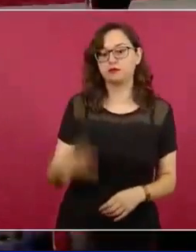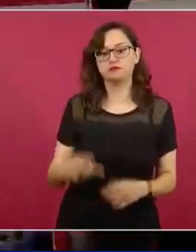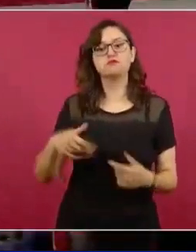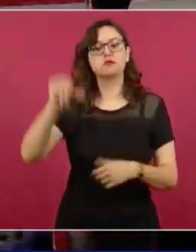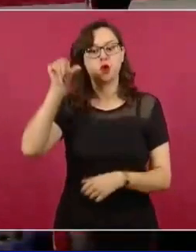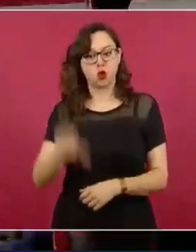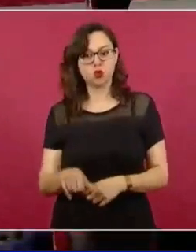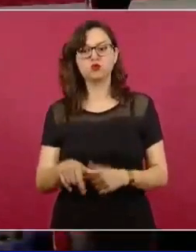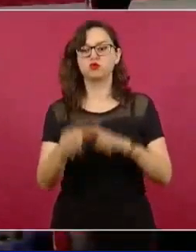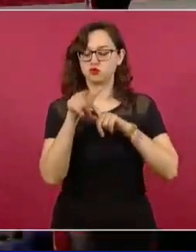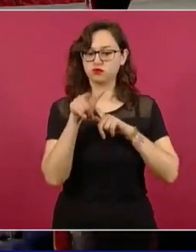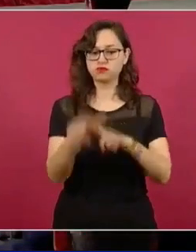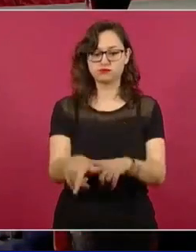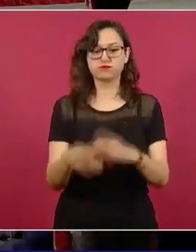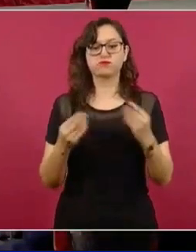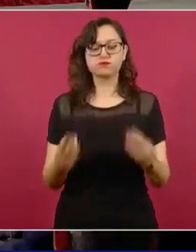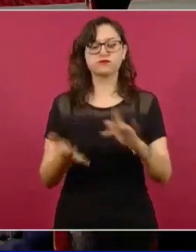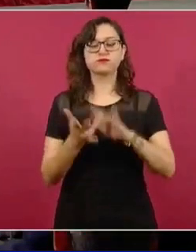Muchas gracias.